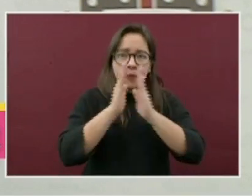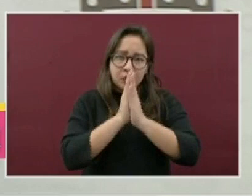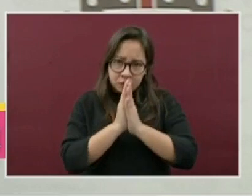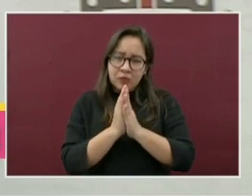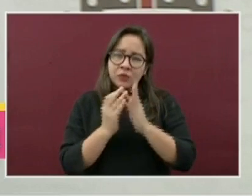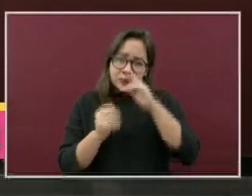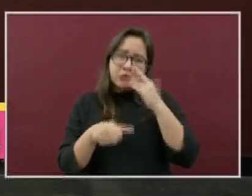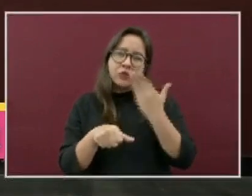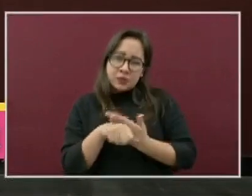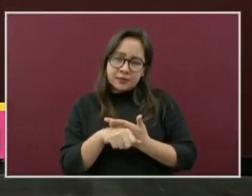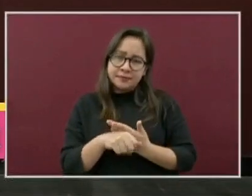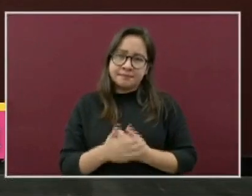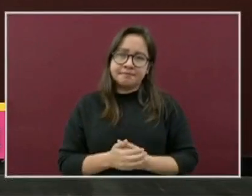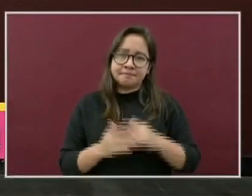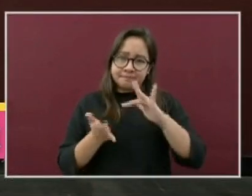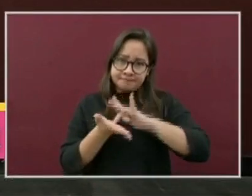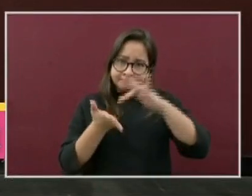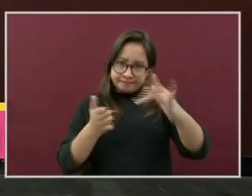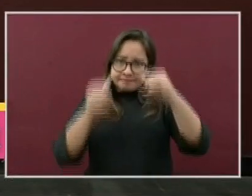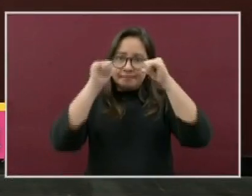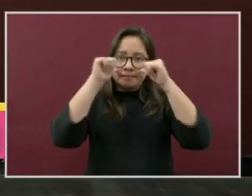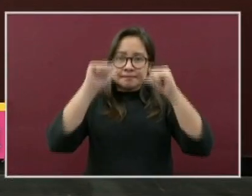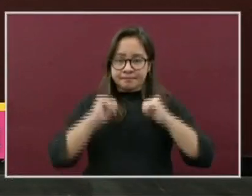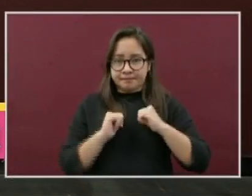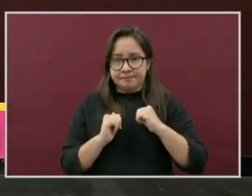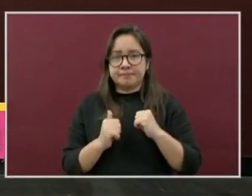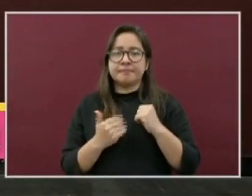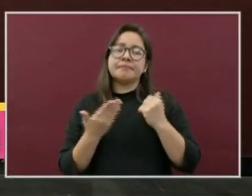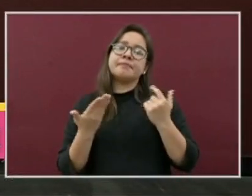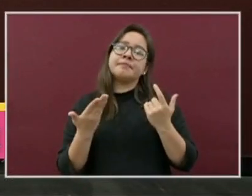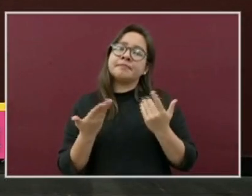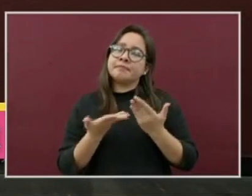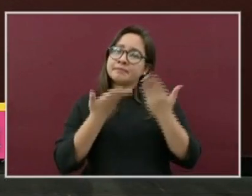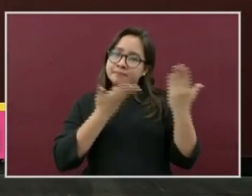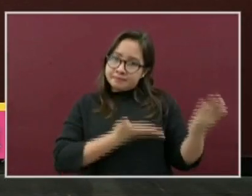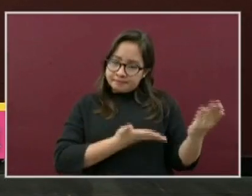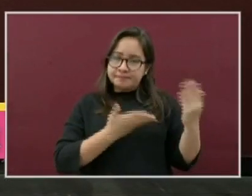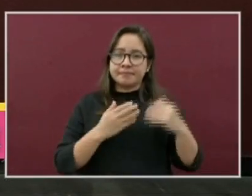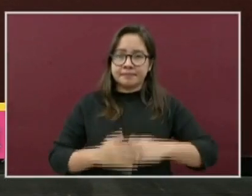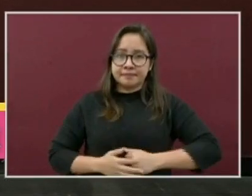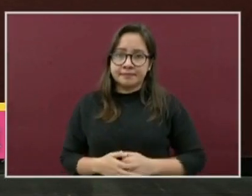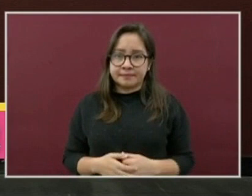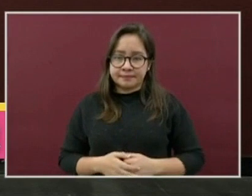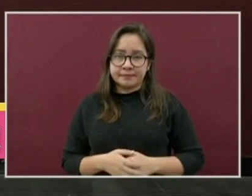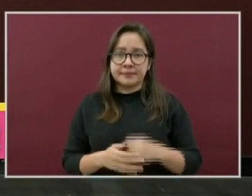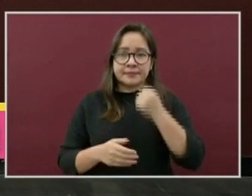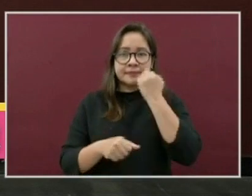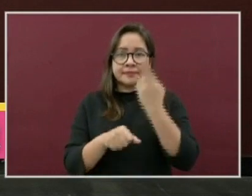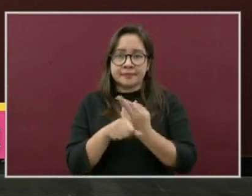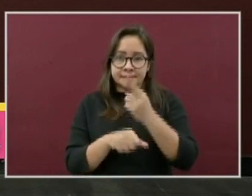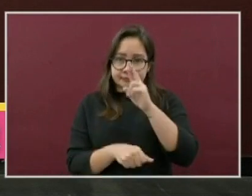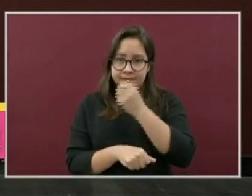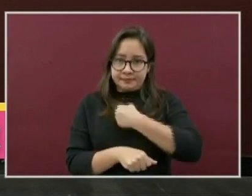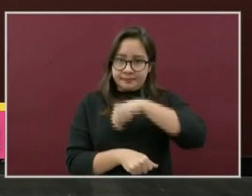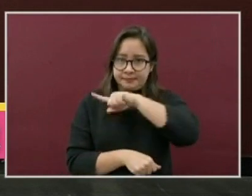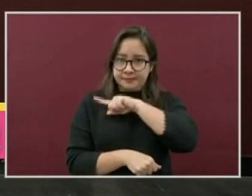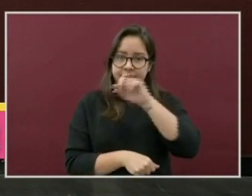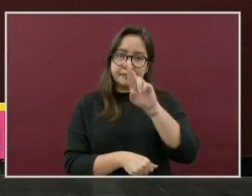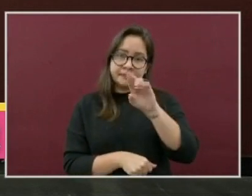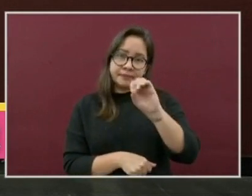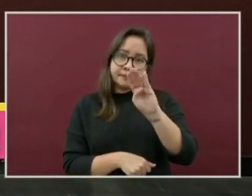cuidamos todos. Gracias por su atención. Cedo el uso de la voz al doctor Roberto Ramos Salor, secretario de Salud.